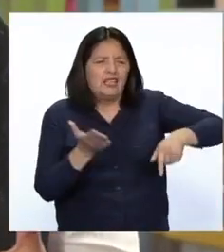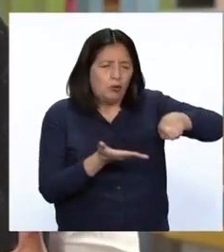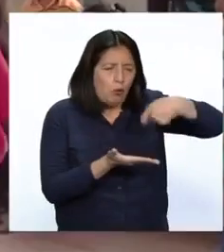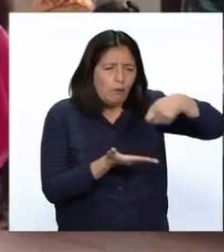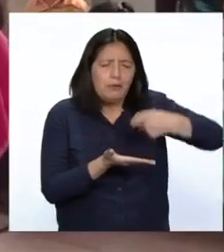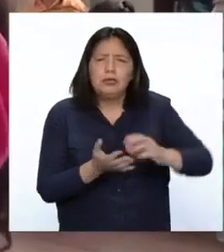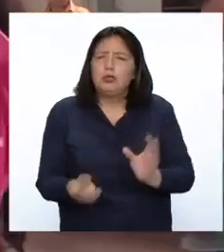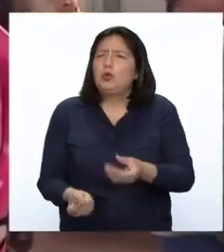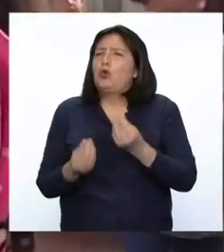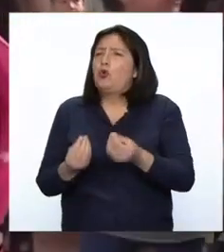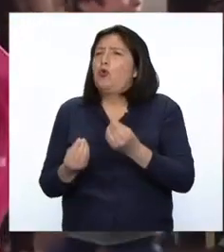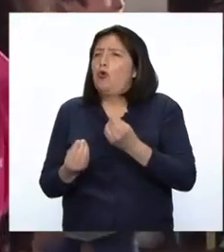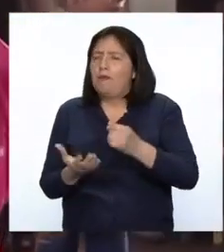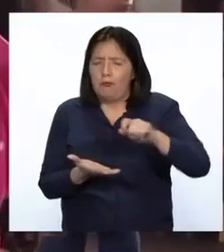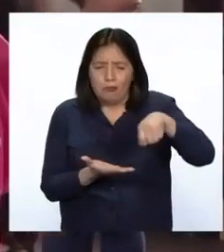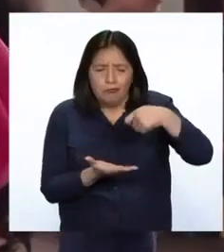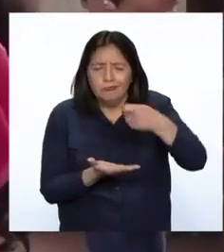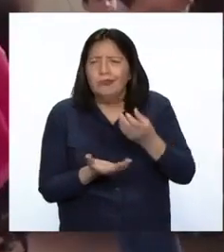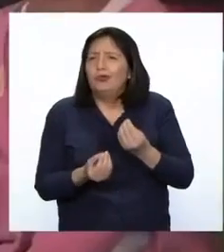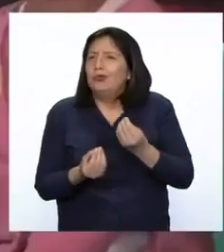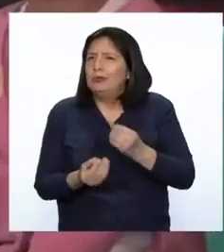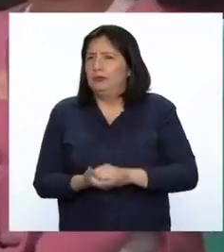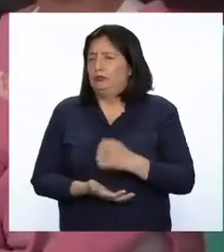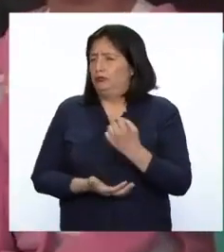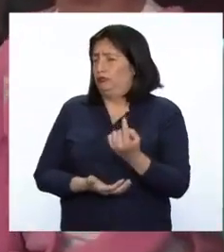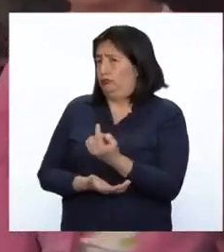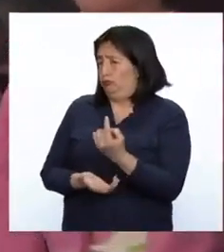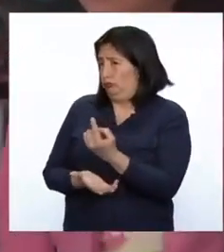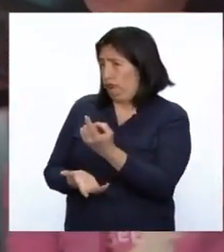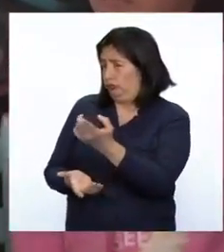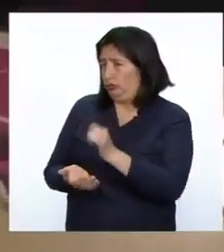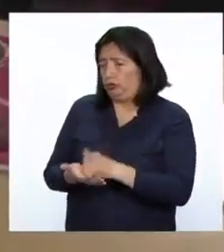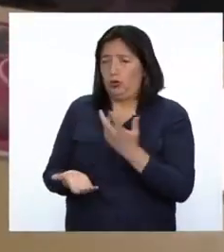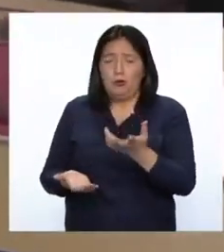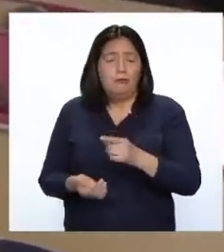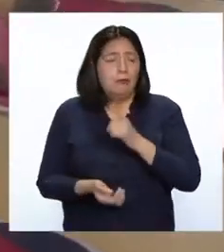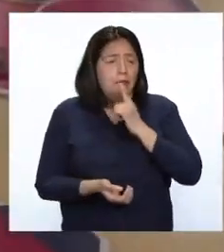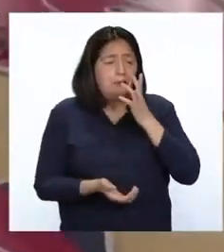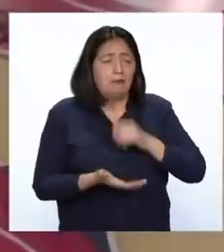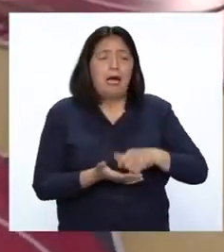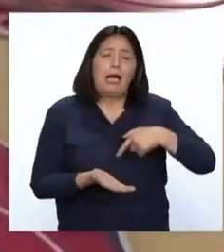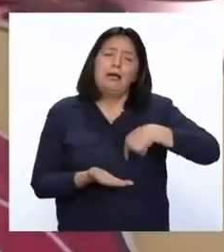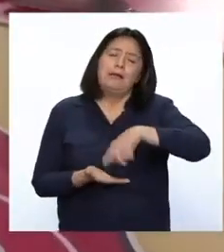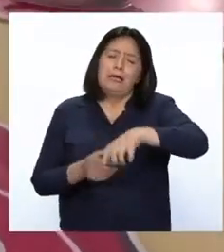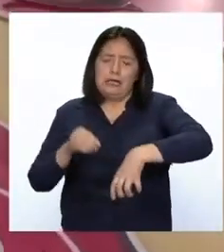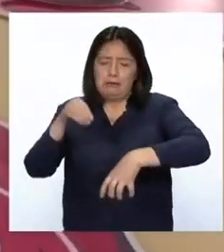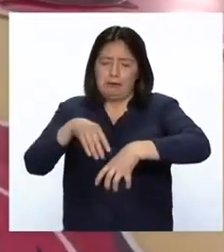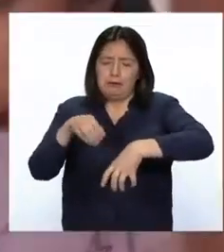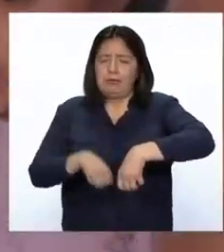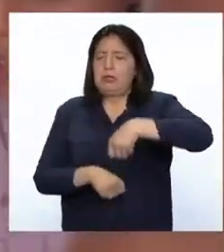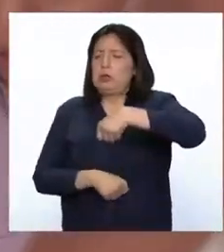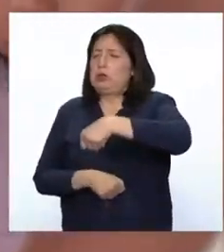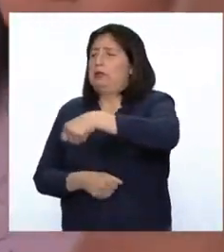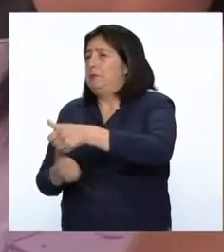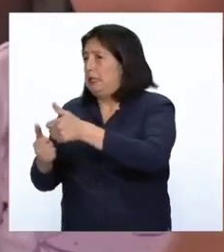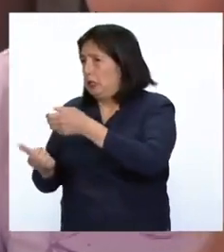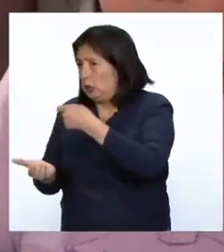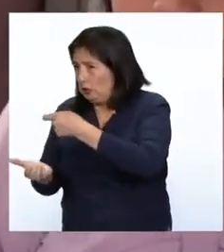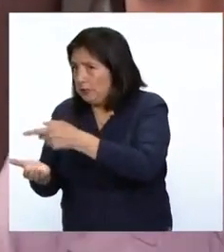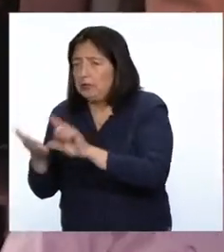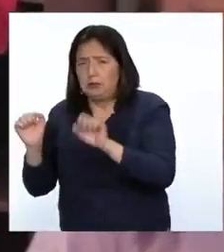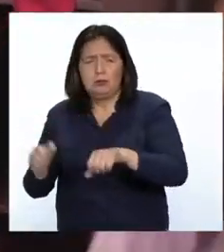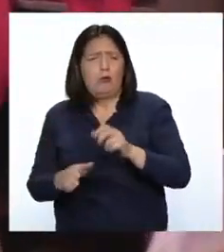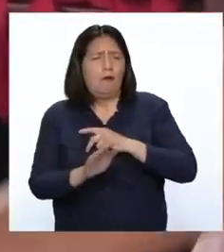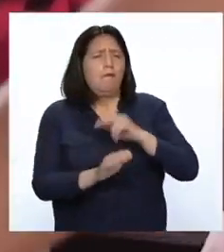las formas de cómo consumir los alimentos. No solamente que los papás mandan la lonchera nutritiva, sino que los